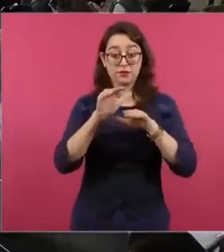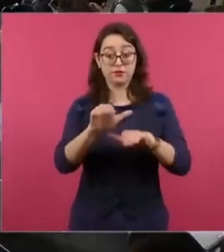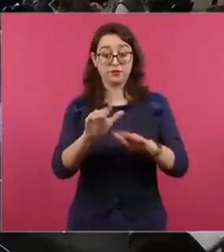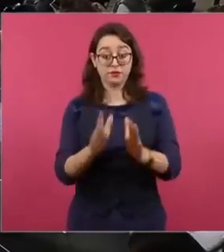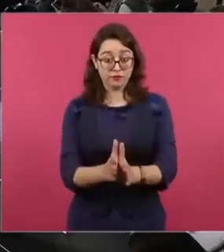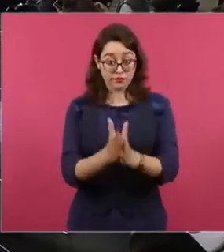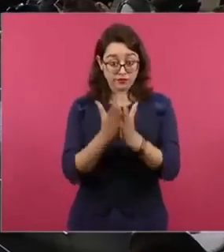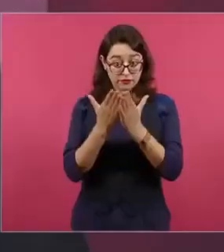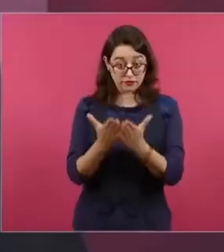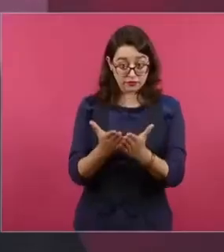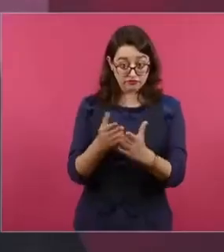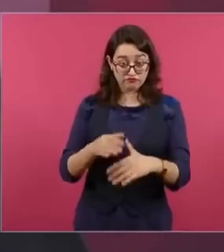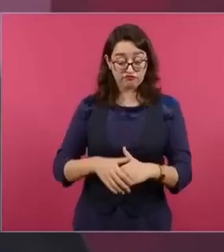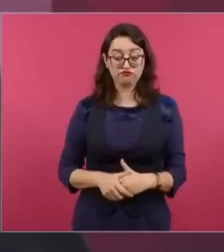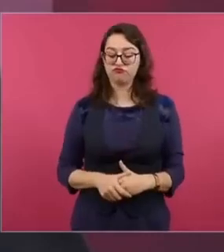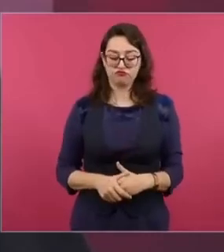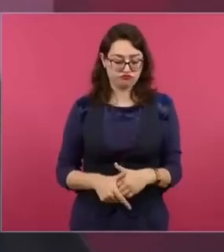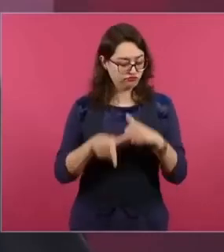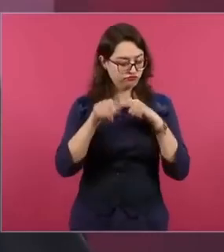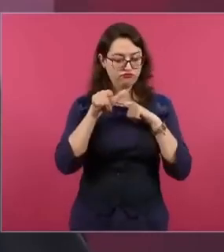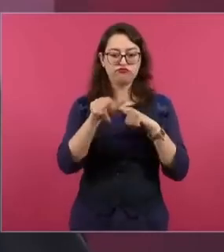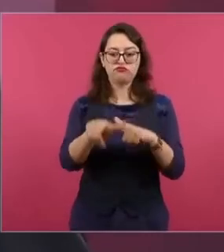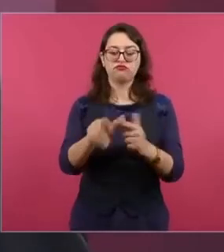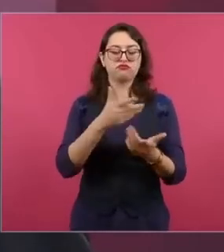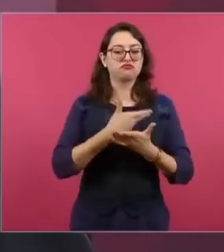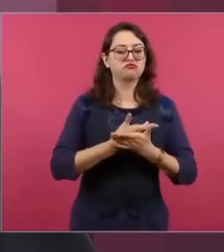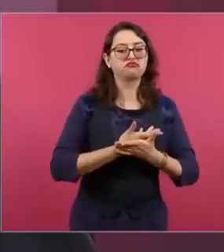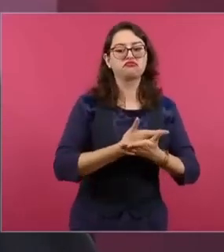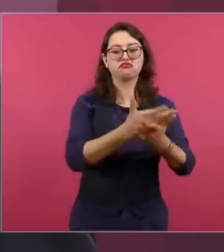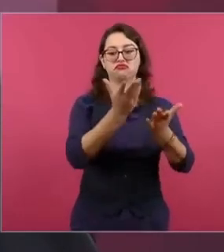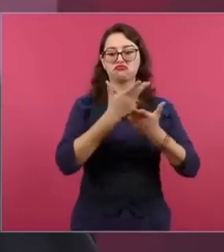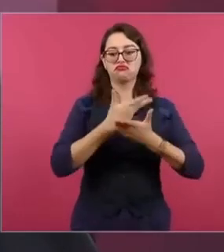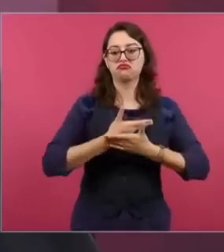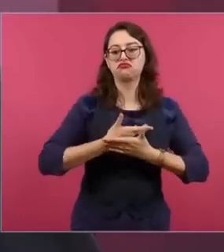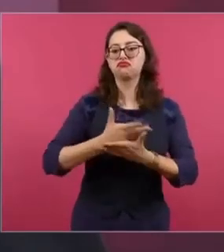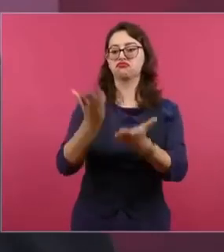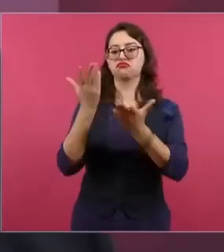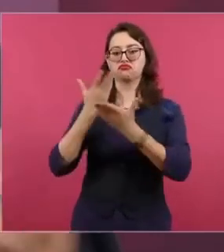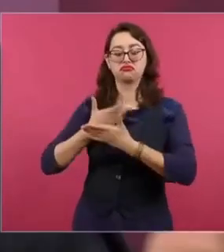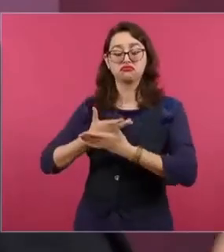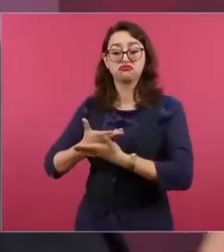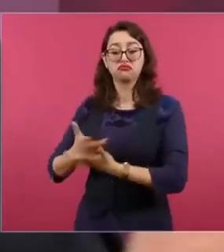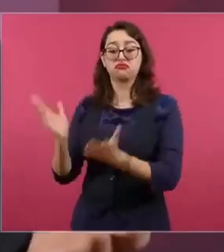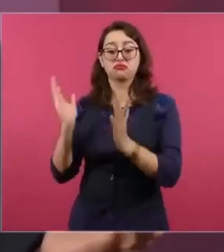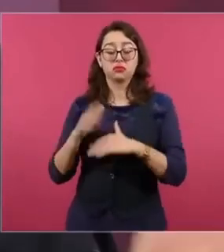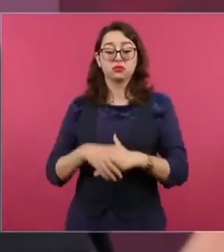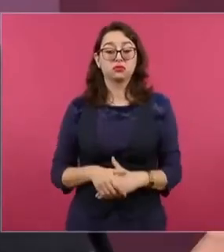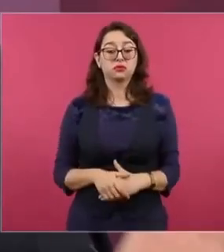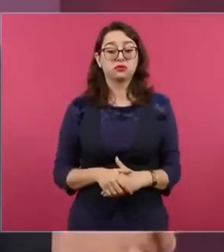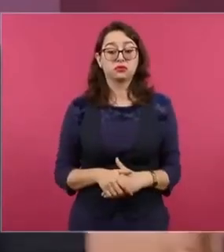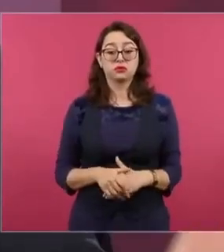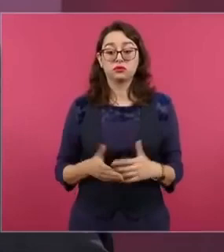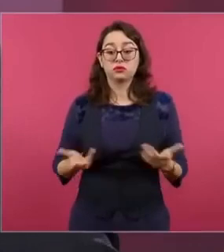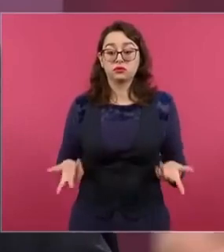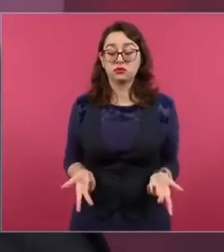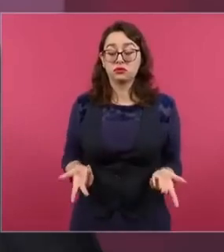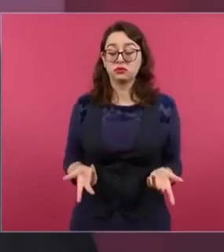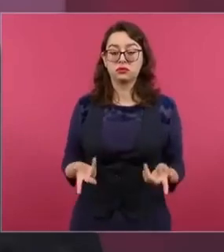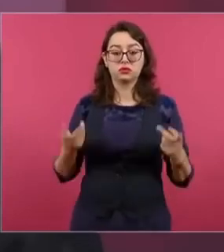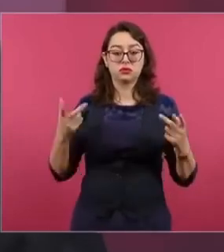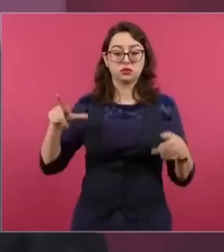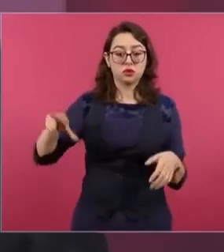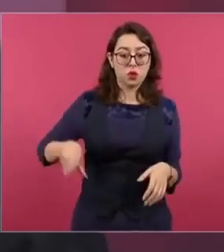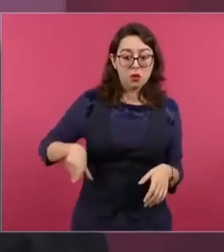se van a distribuir en donde no hay amparos.